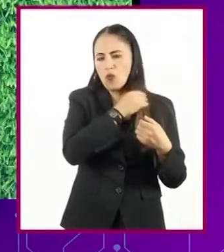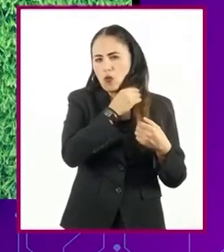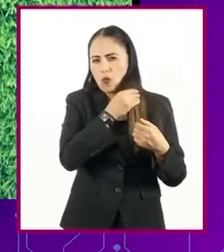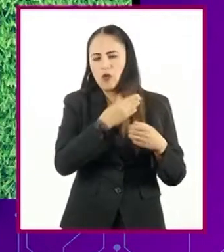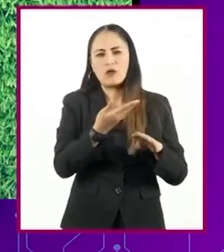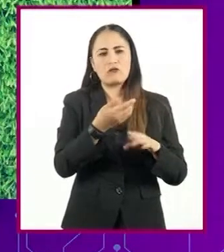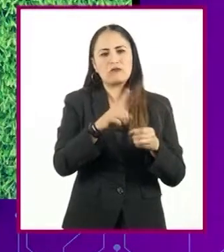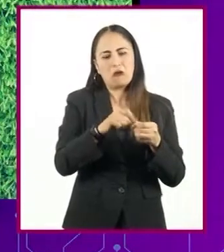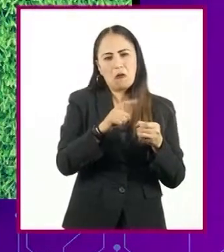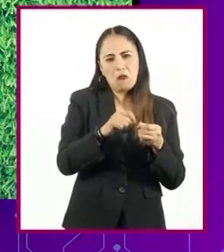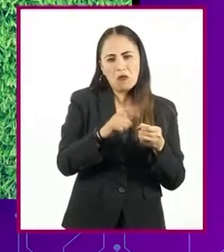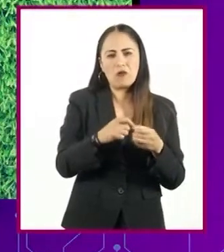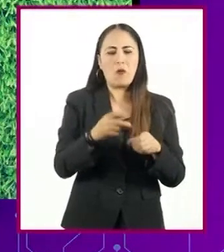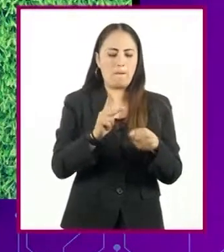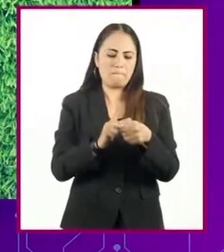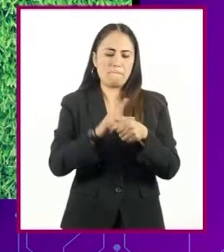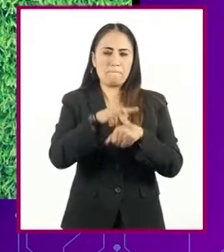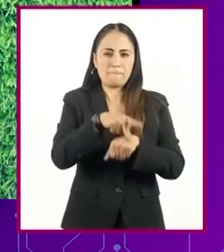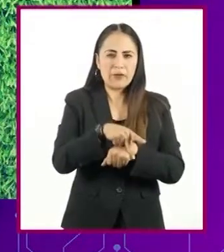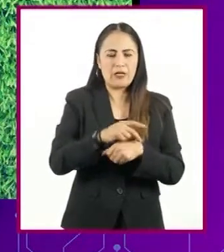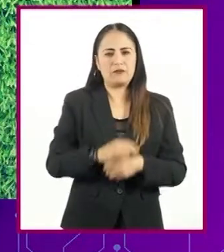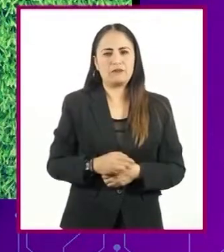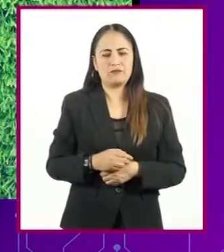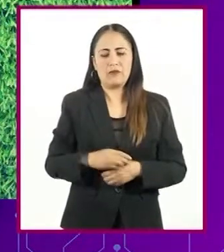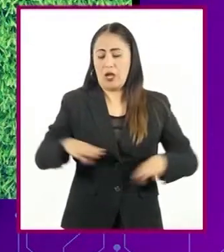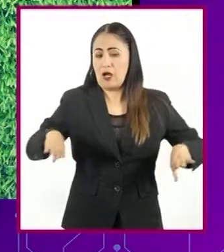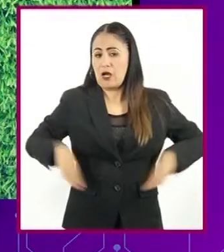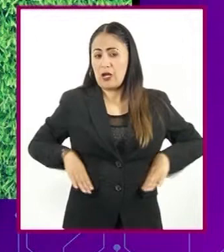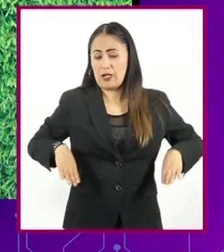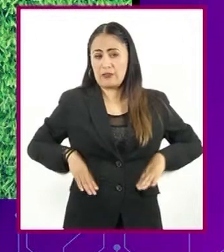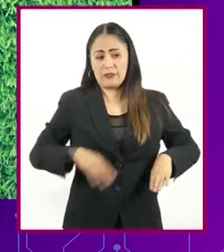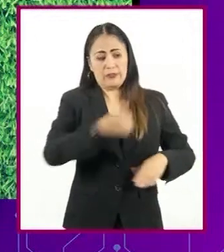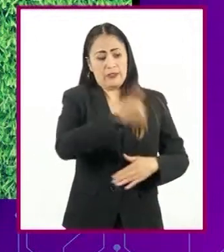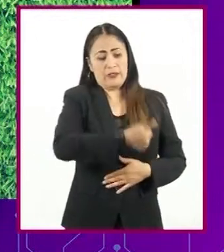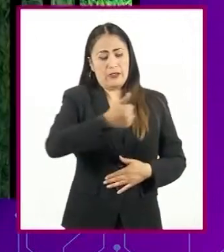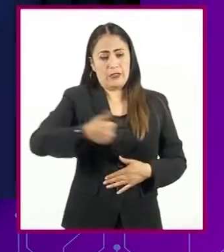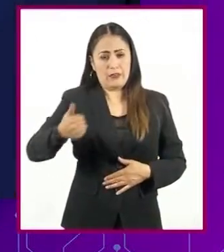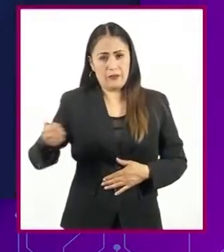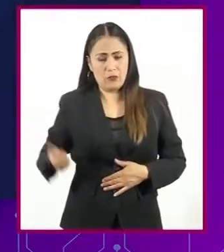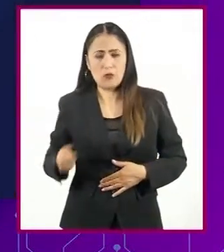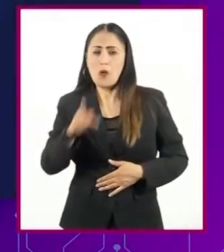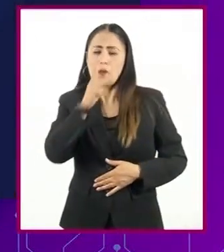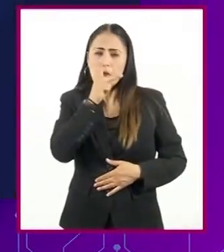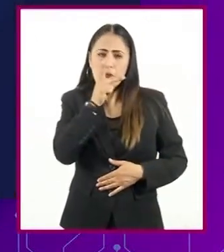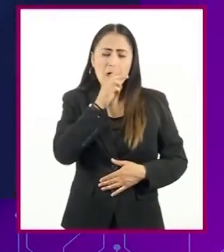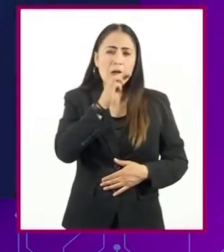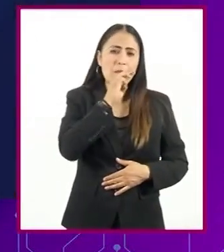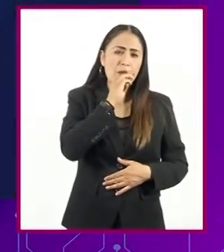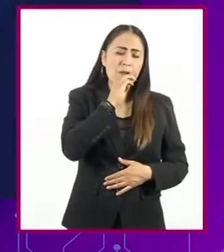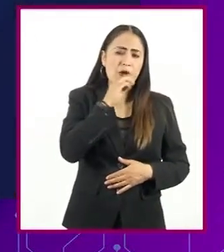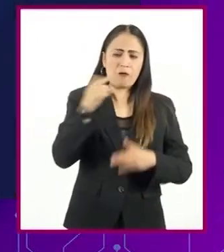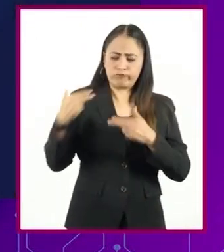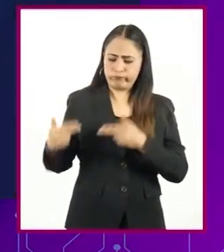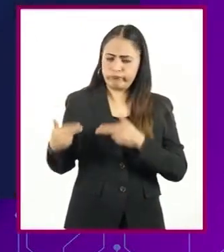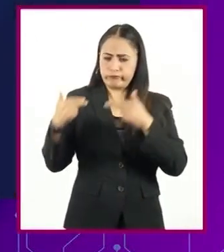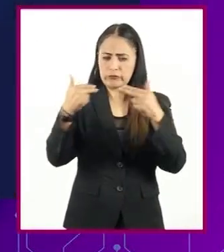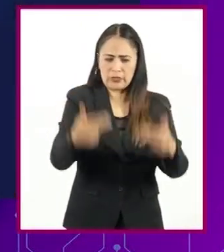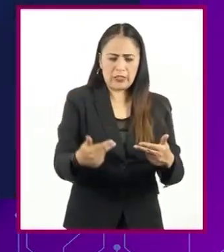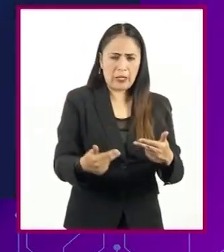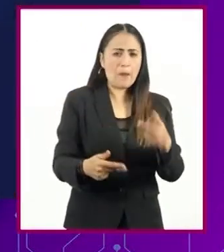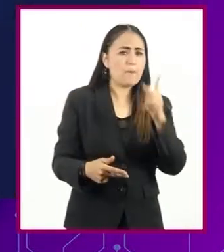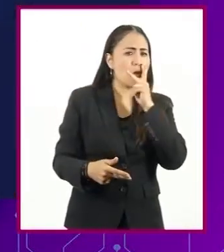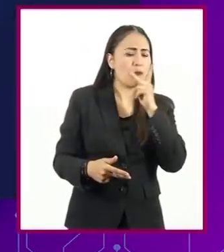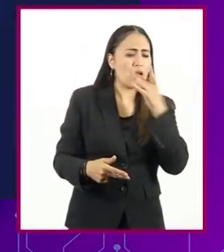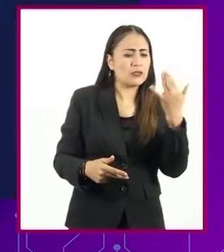Para cada característica, cada uno de los progenitores hereda 50% de la